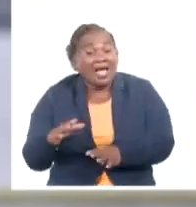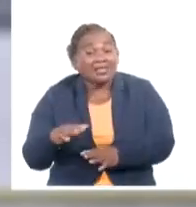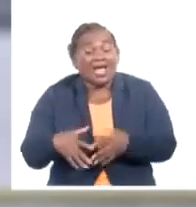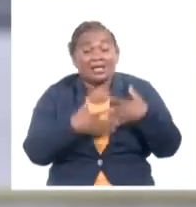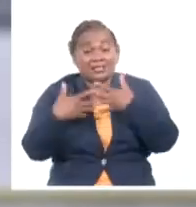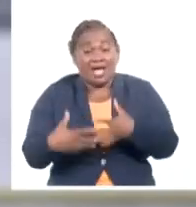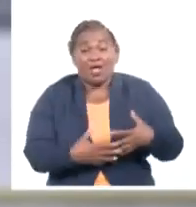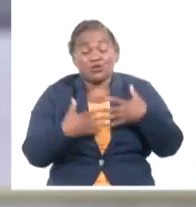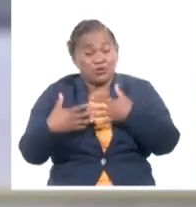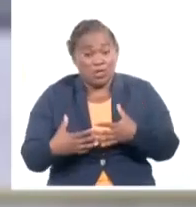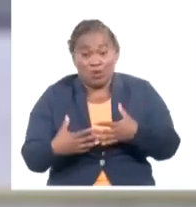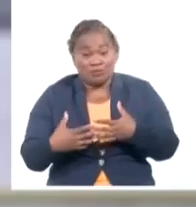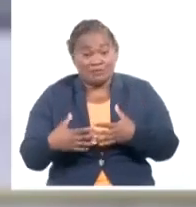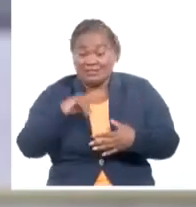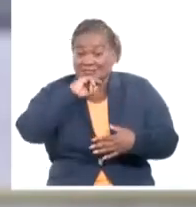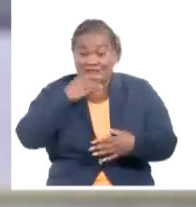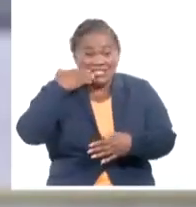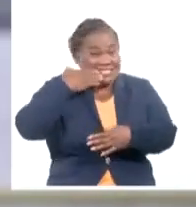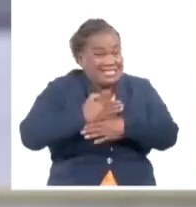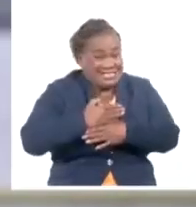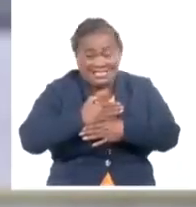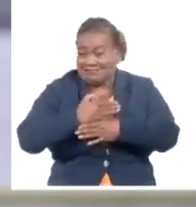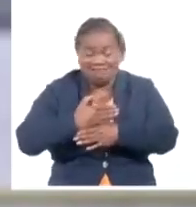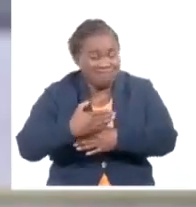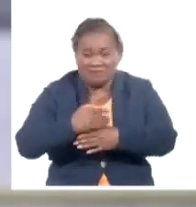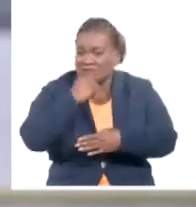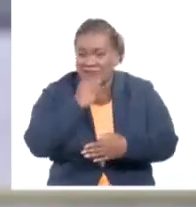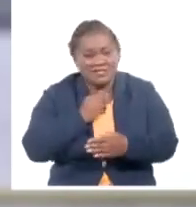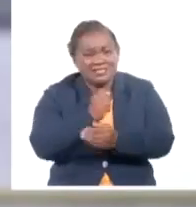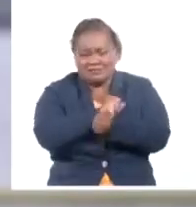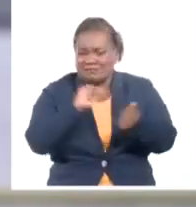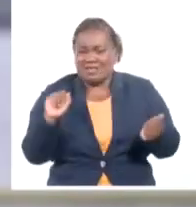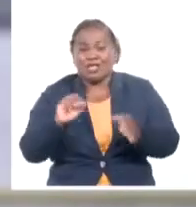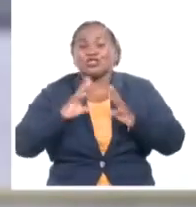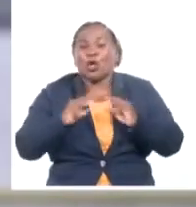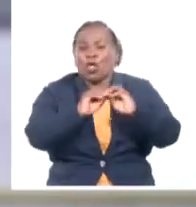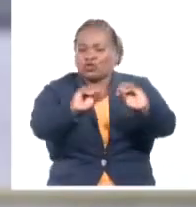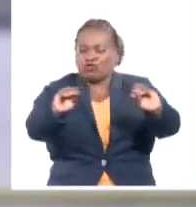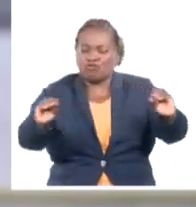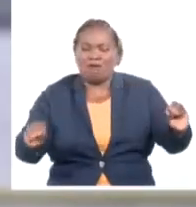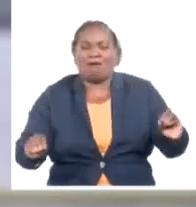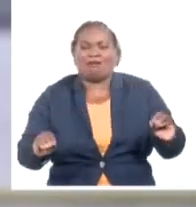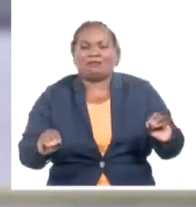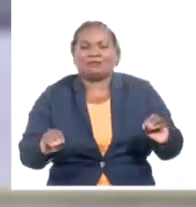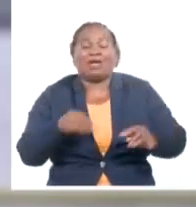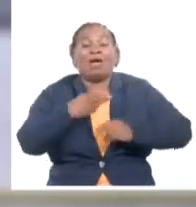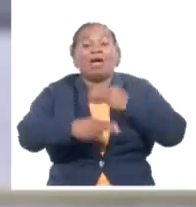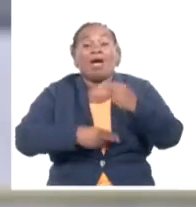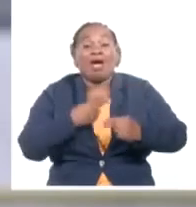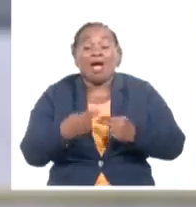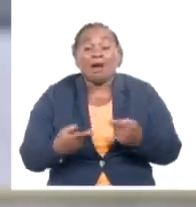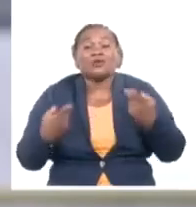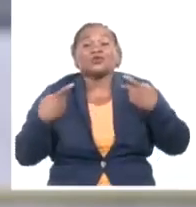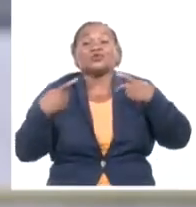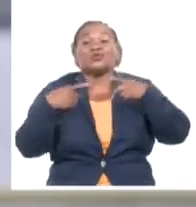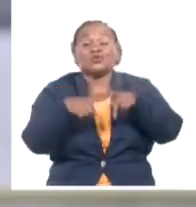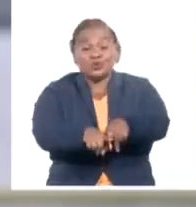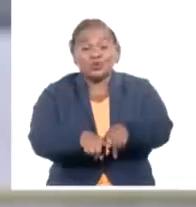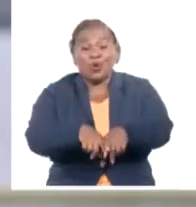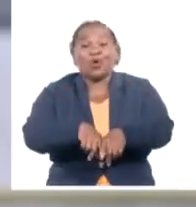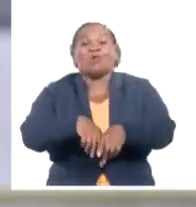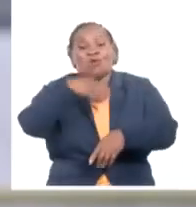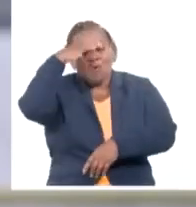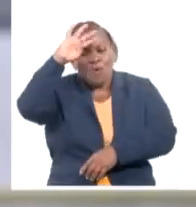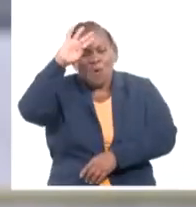sea imposible obstaculizar nuestro avance. Todos estamos convocados. Hagamos entre todos un país